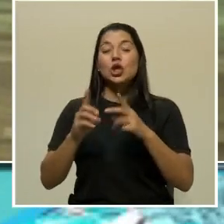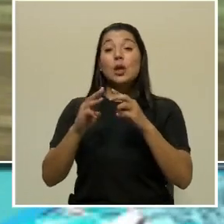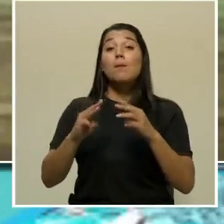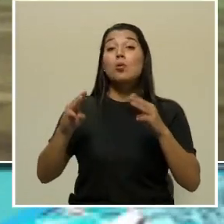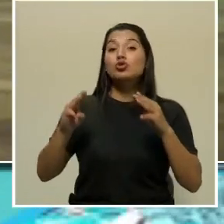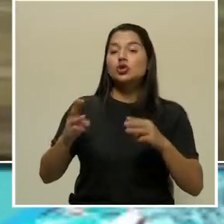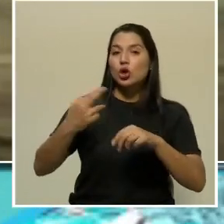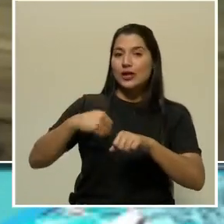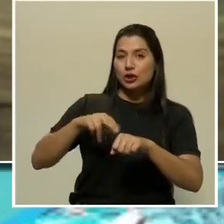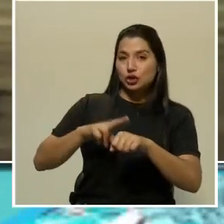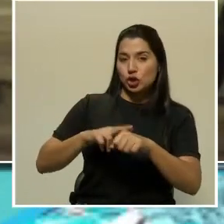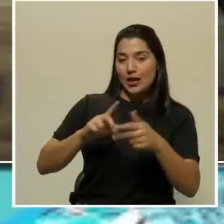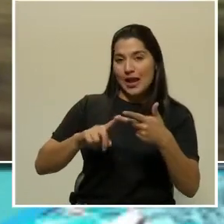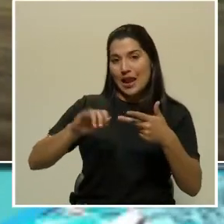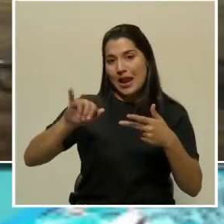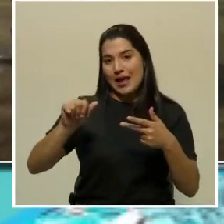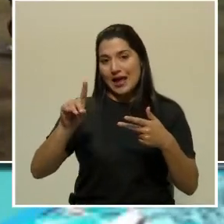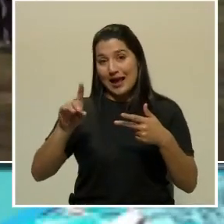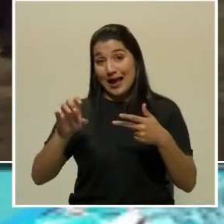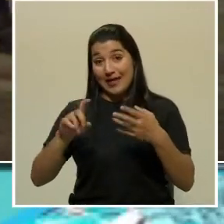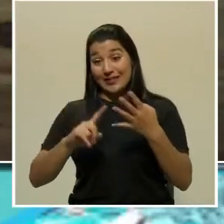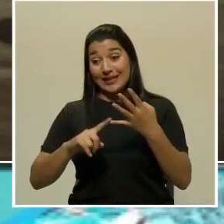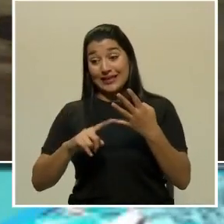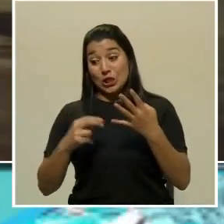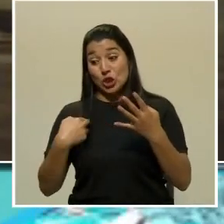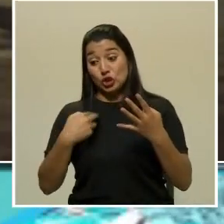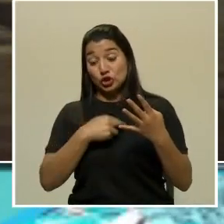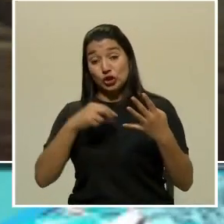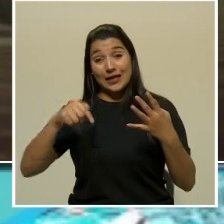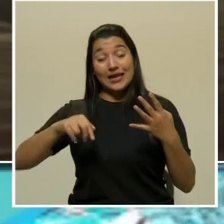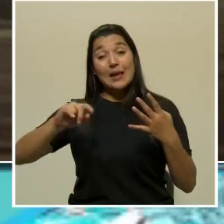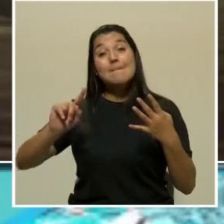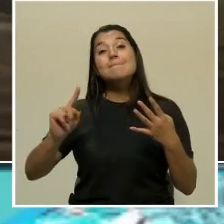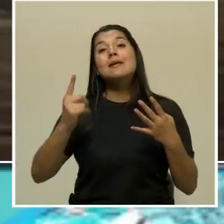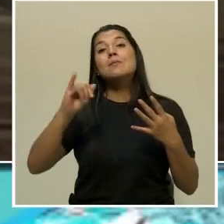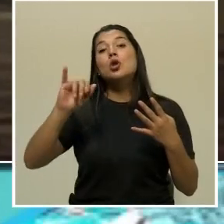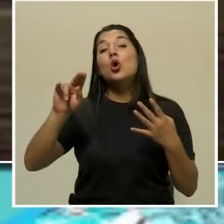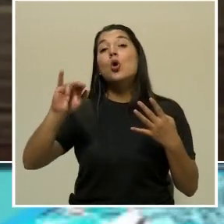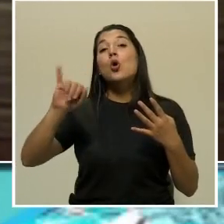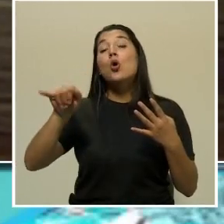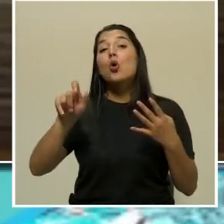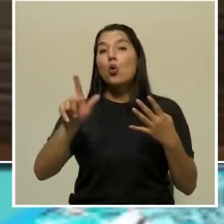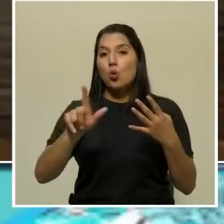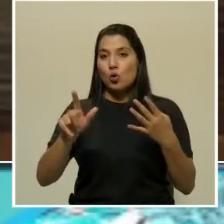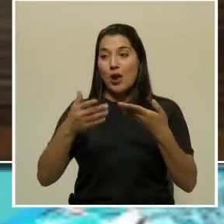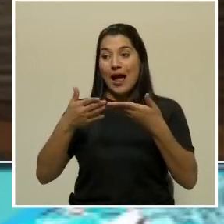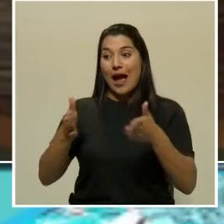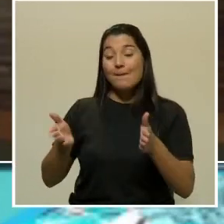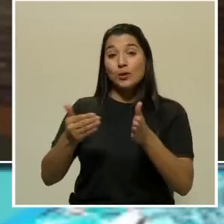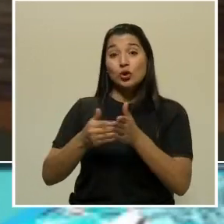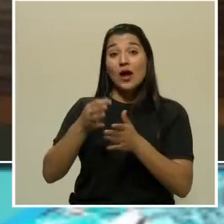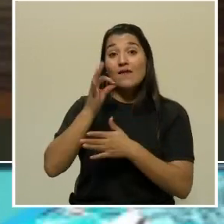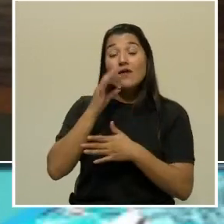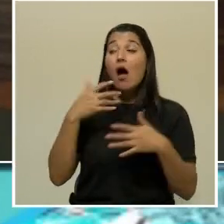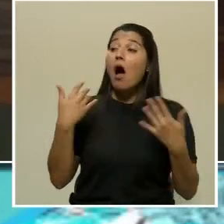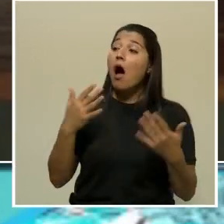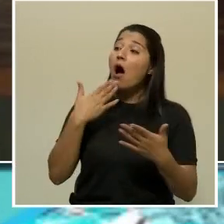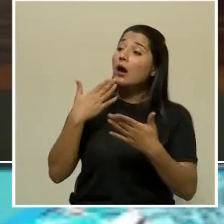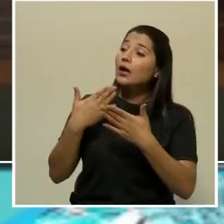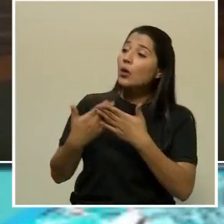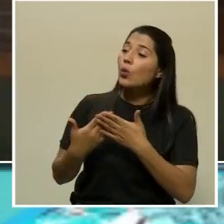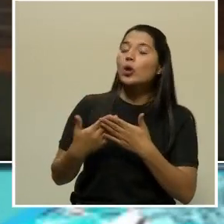Nacional y el Museo del Jade, y nosotros nos unimos el primero de julio con la reapertura del café y nuestros